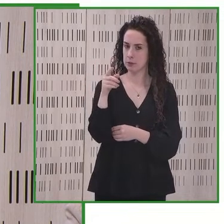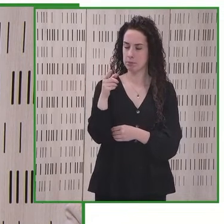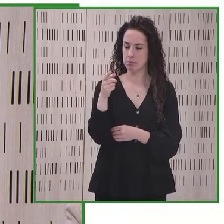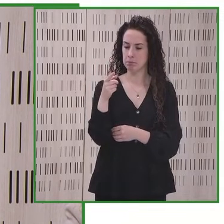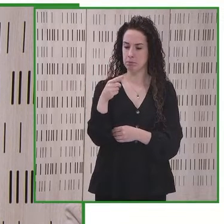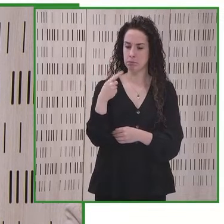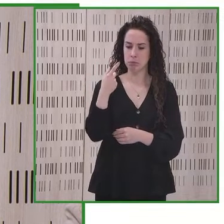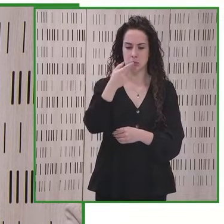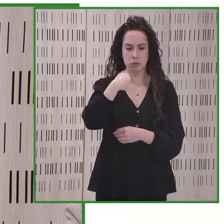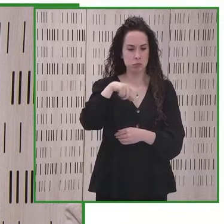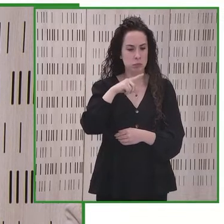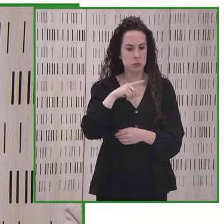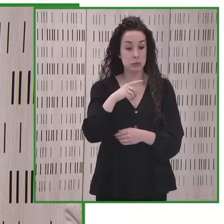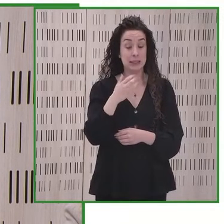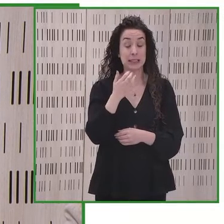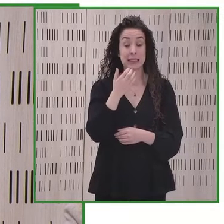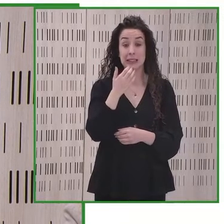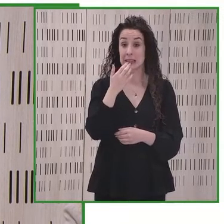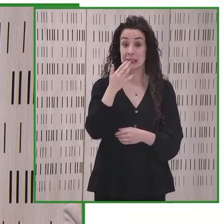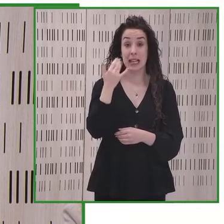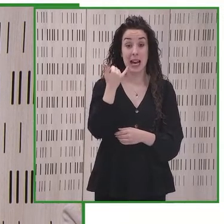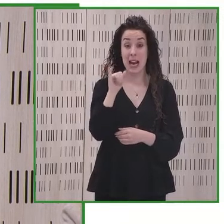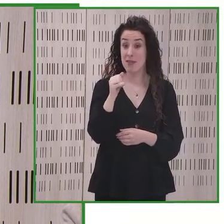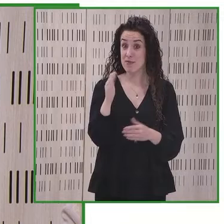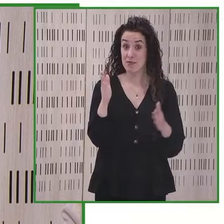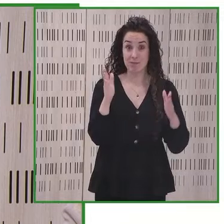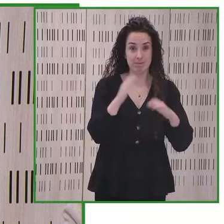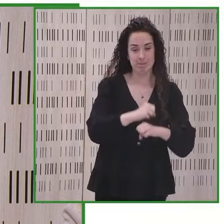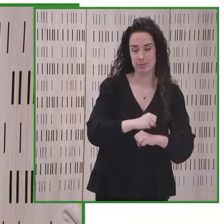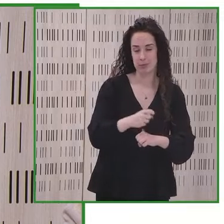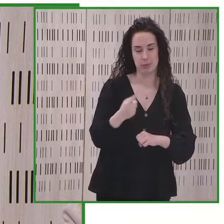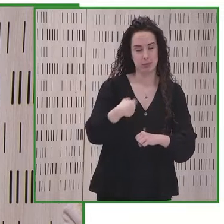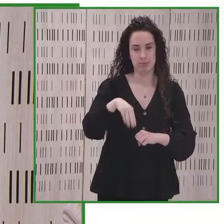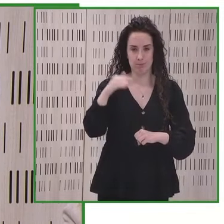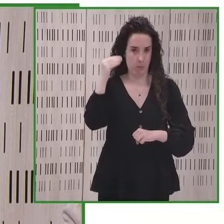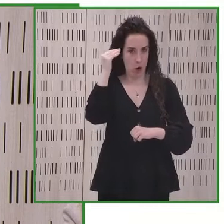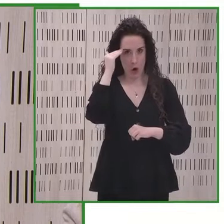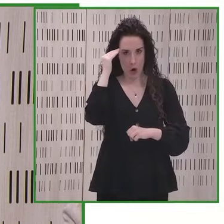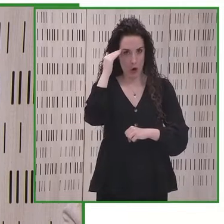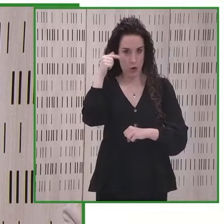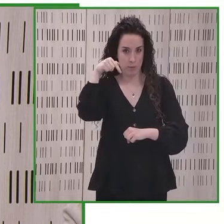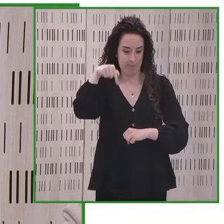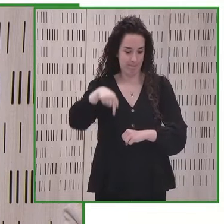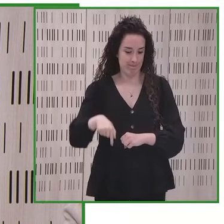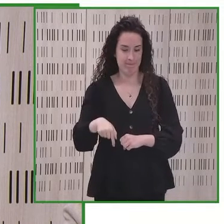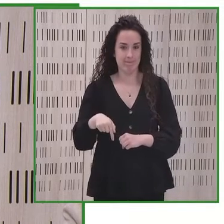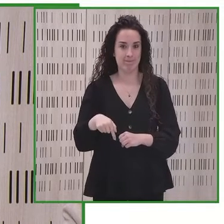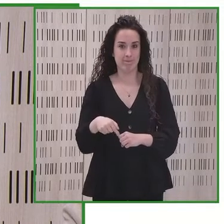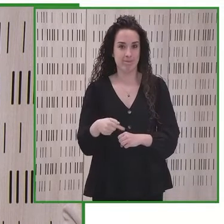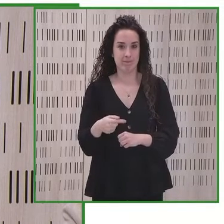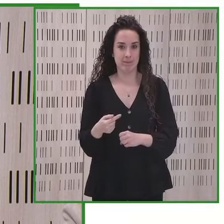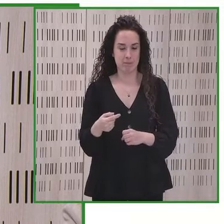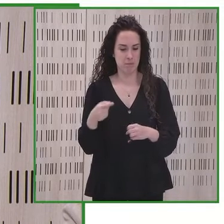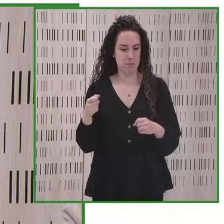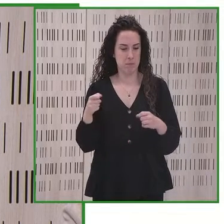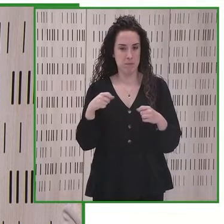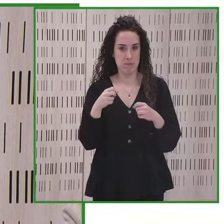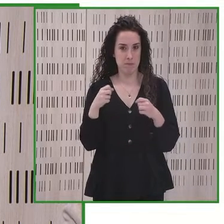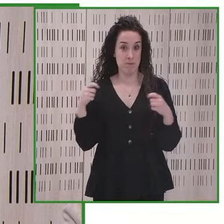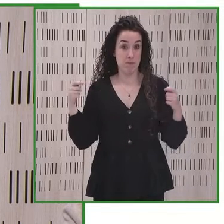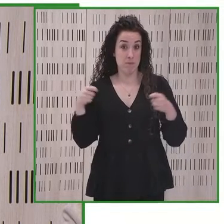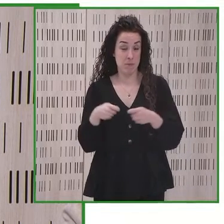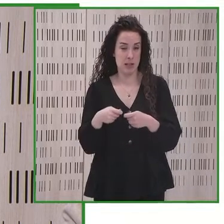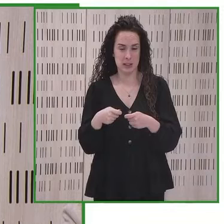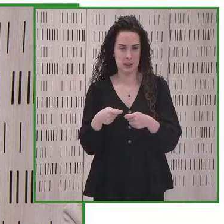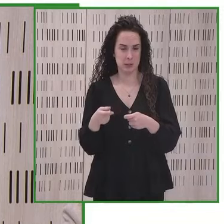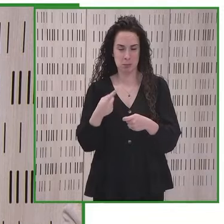convertido en un tema central de nuestra conferencia. Sin el trabajo de todos ellos, no hubiera sido posible llevar a cabo